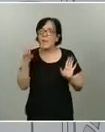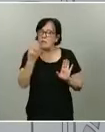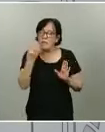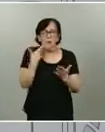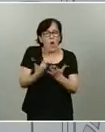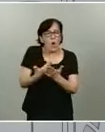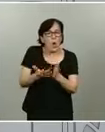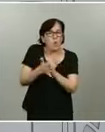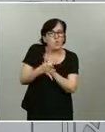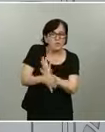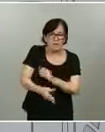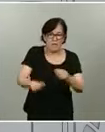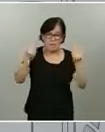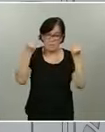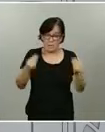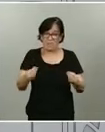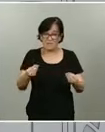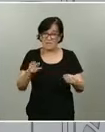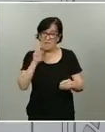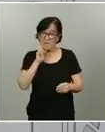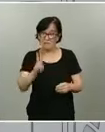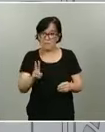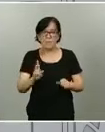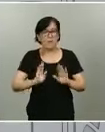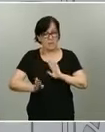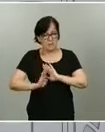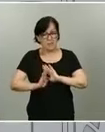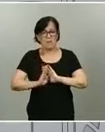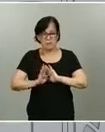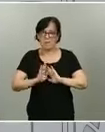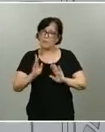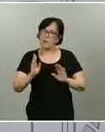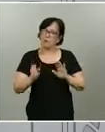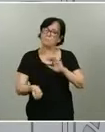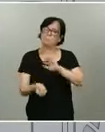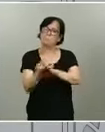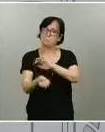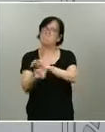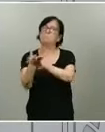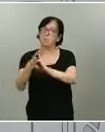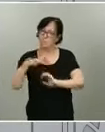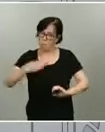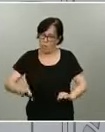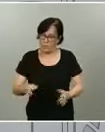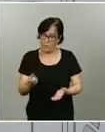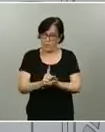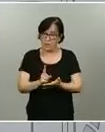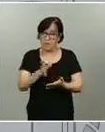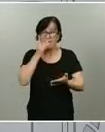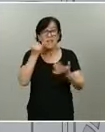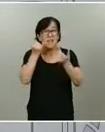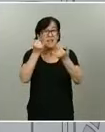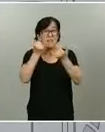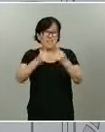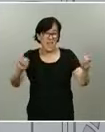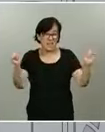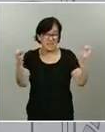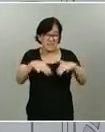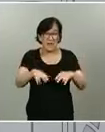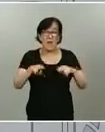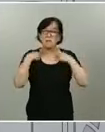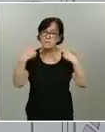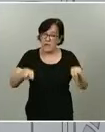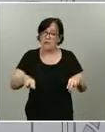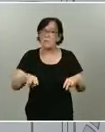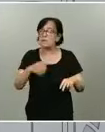como han visto, seguimos estando a riesgo de brotes. Y cualquier brote, como esa fiesta que comentaban de Lleida, si no